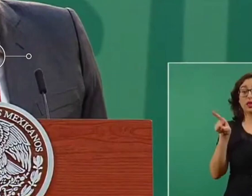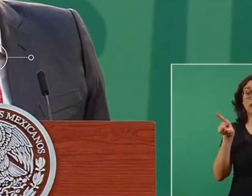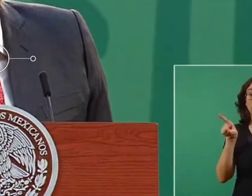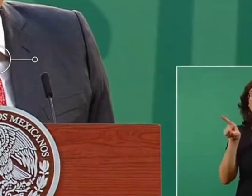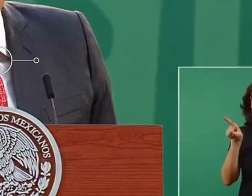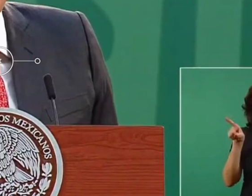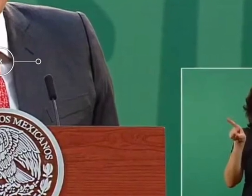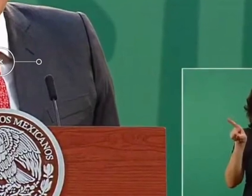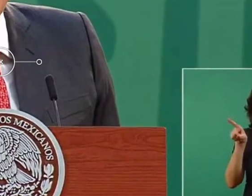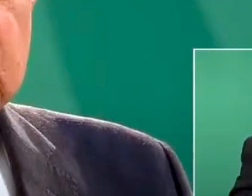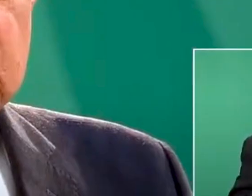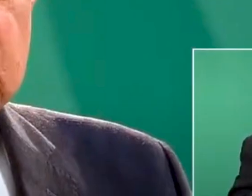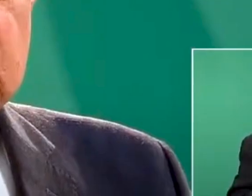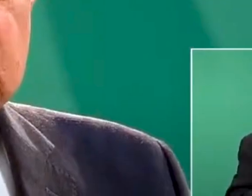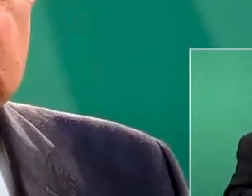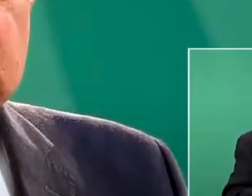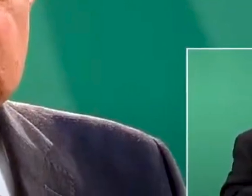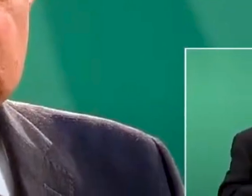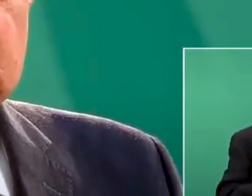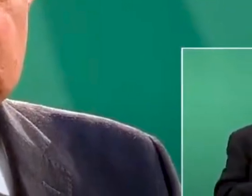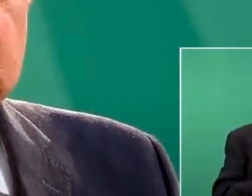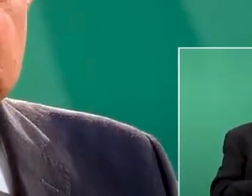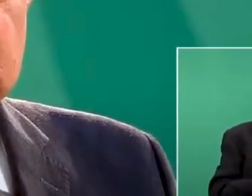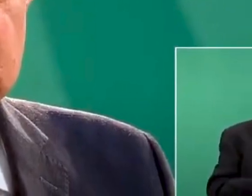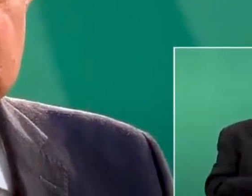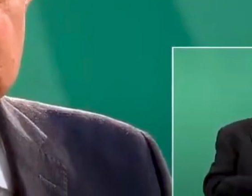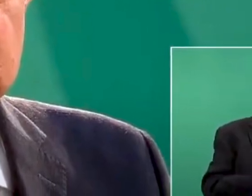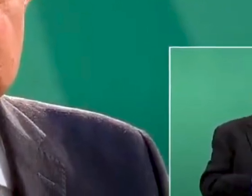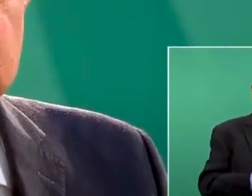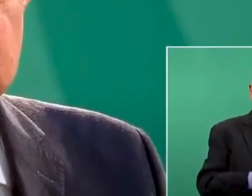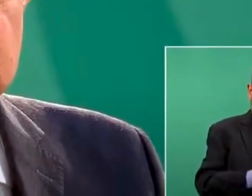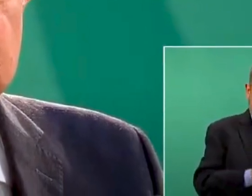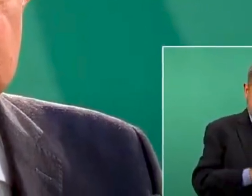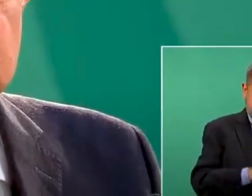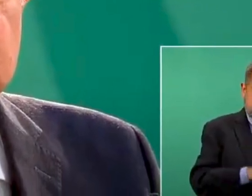cariño De su gente